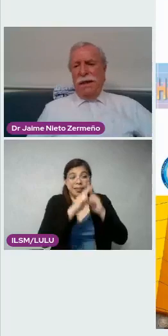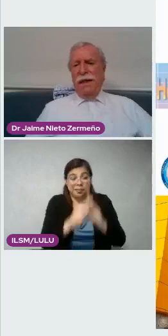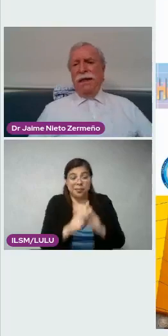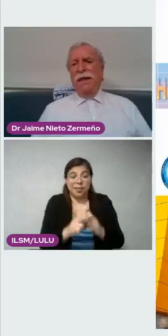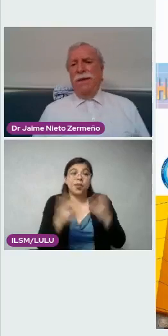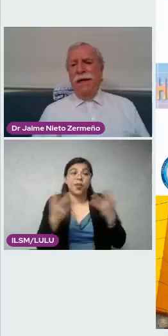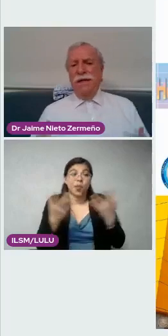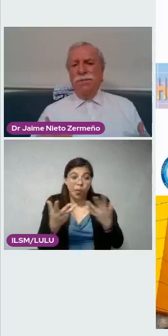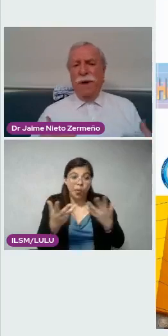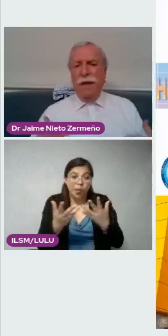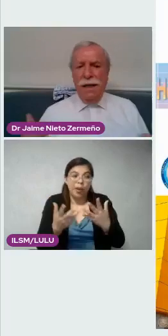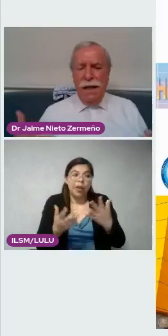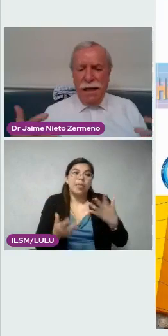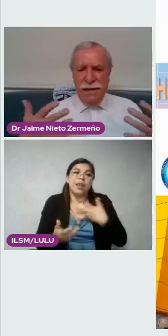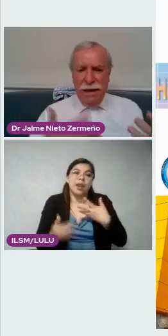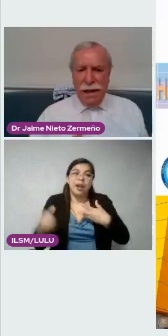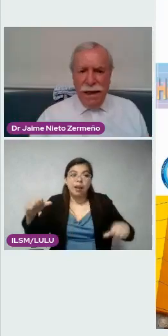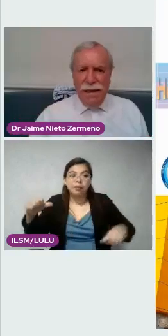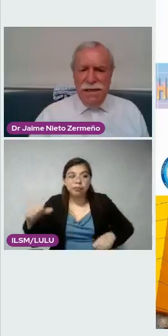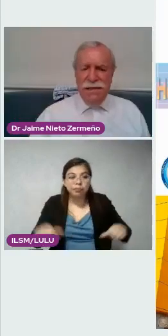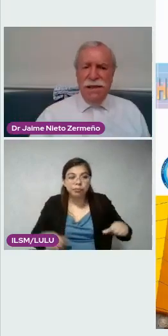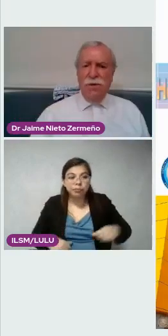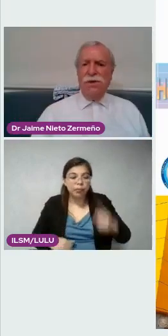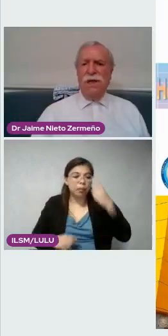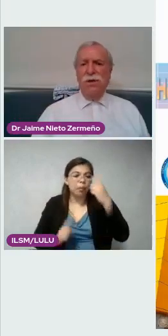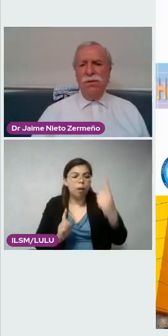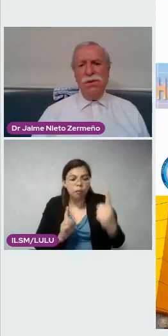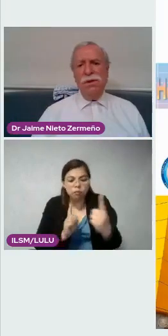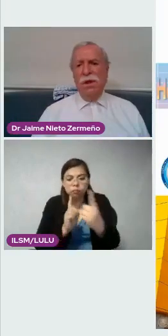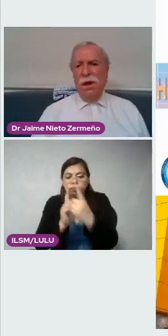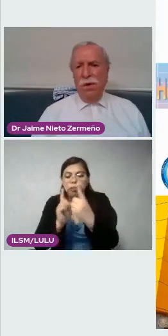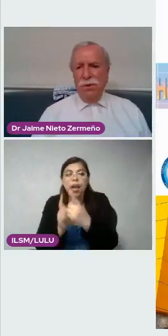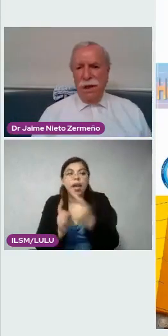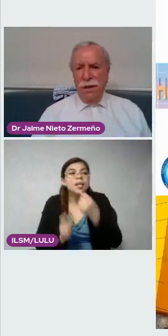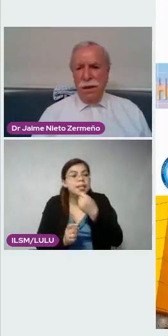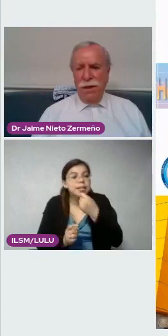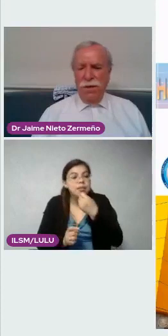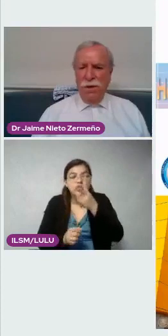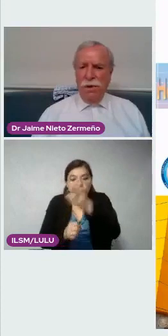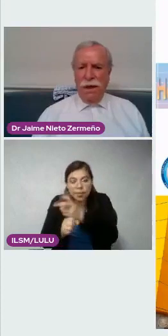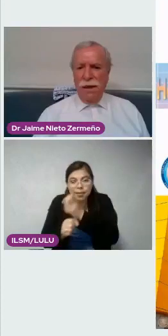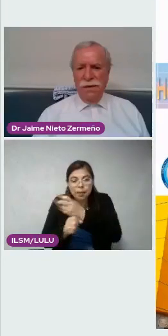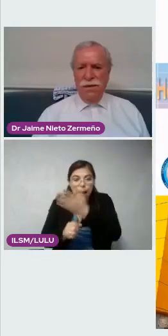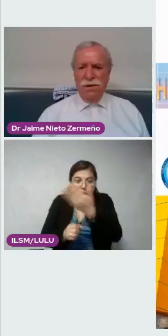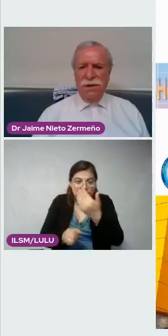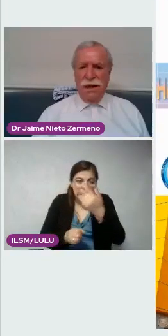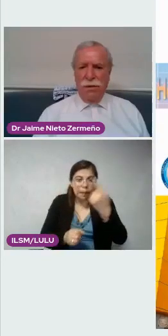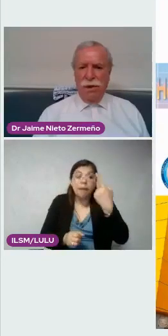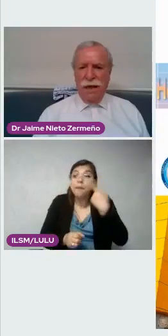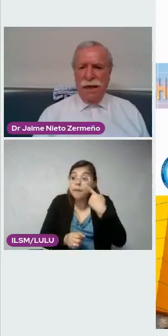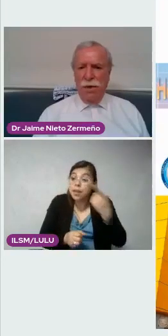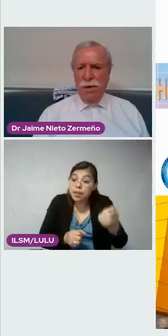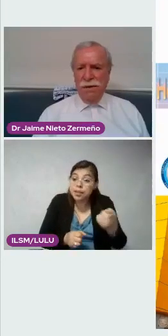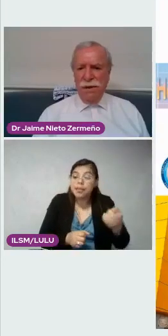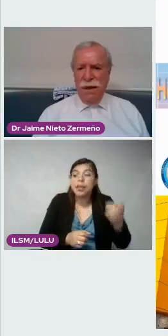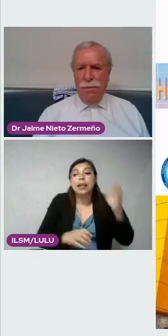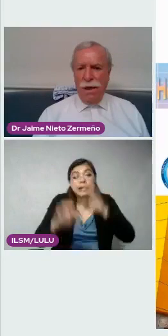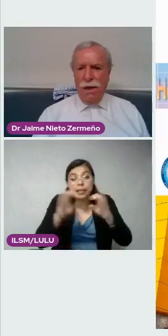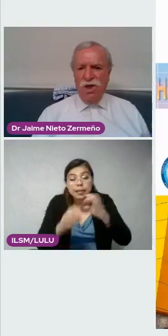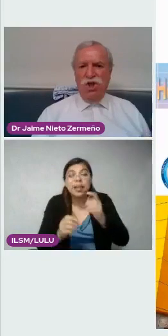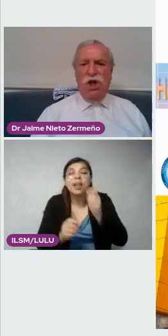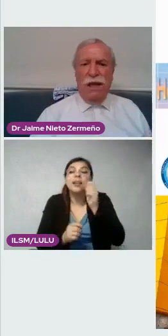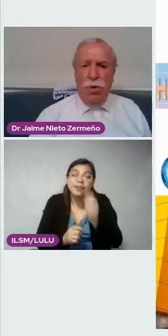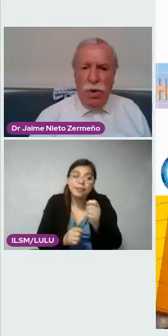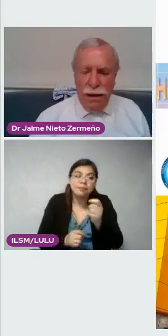se tienen actividades para acercar la ciencia a los niños. Hay uno que ha sido extraordinario, que se